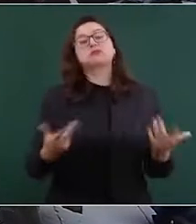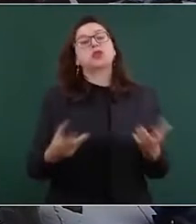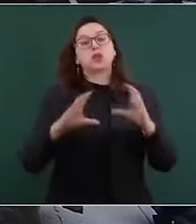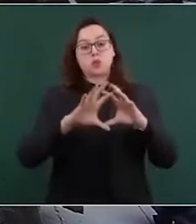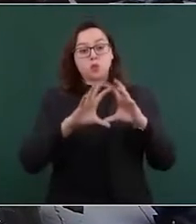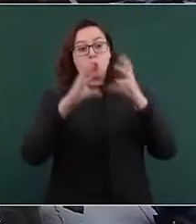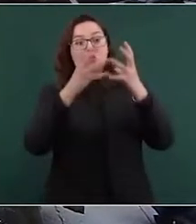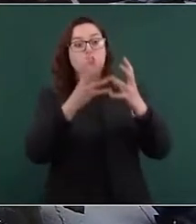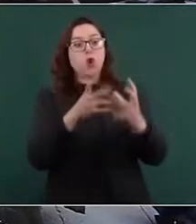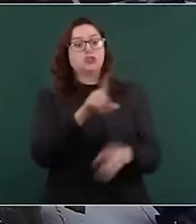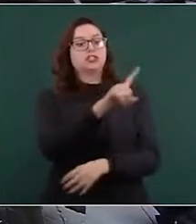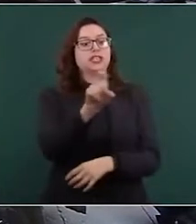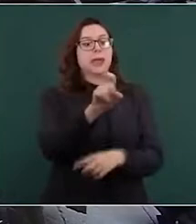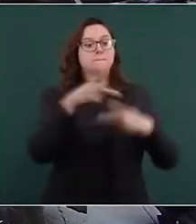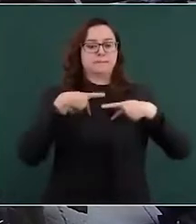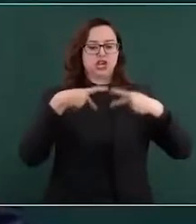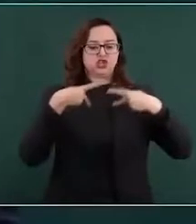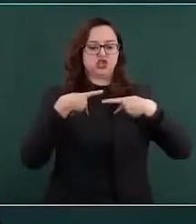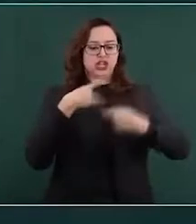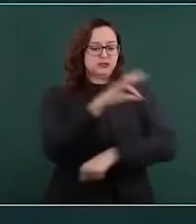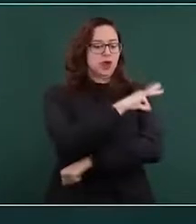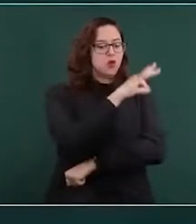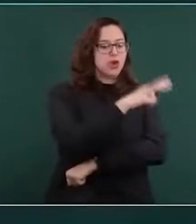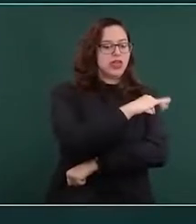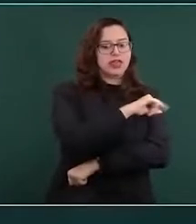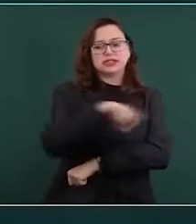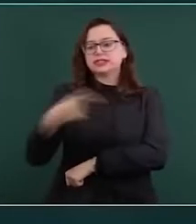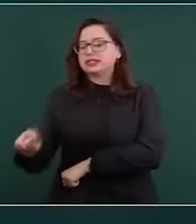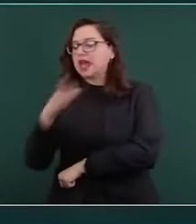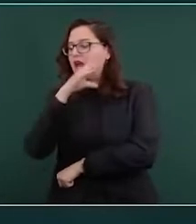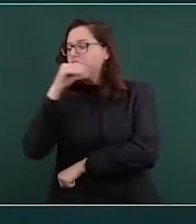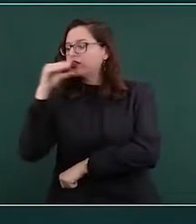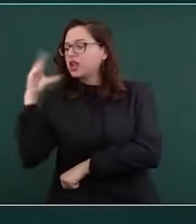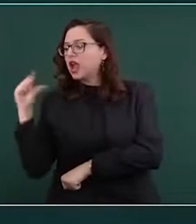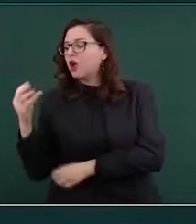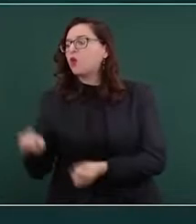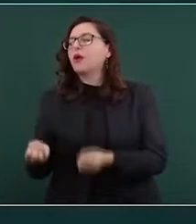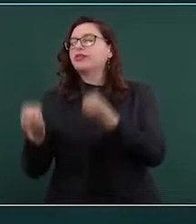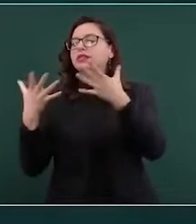en promedio.